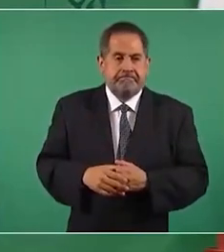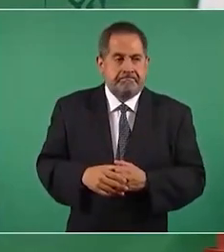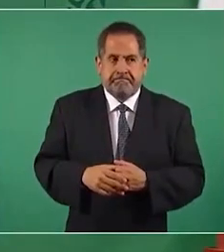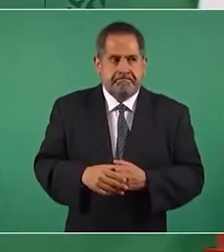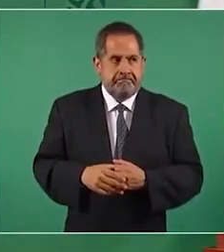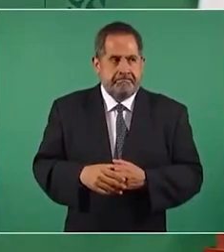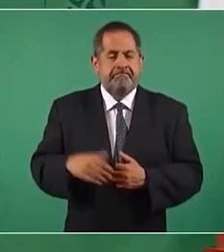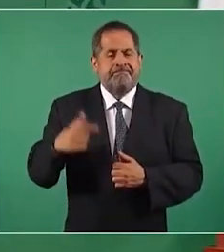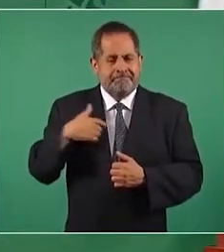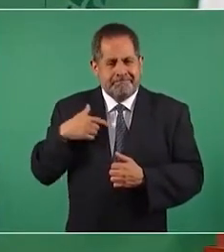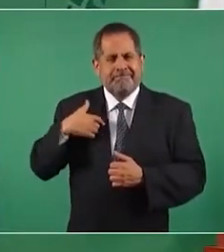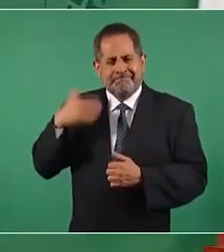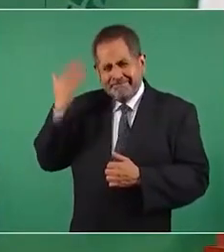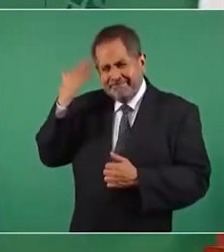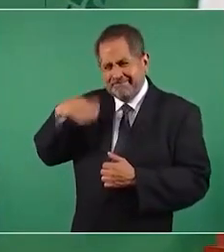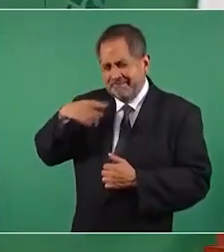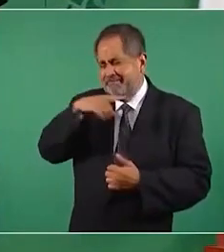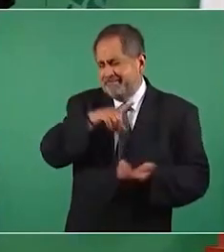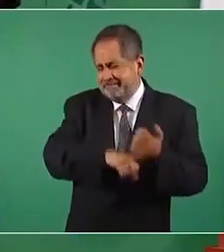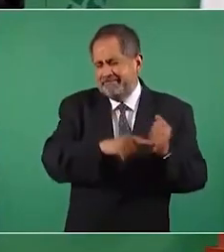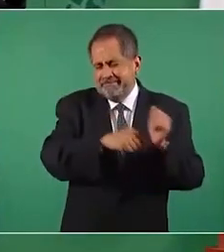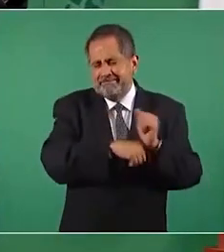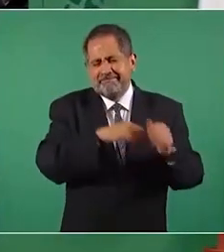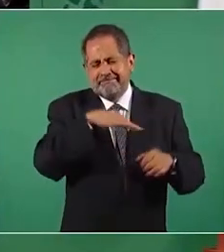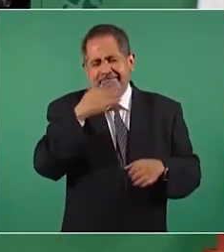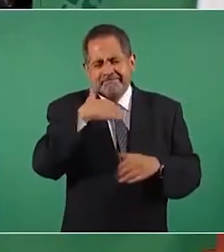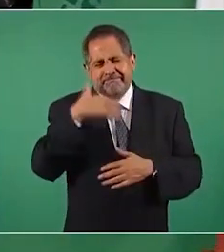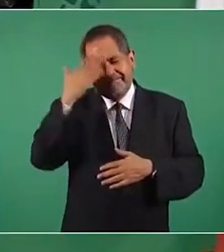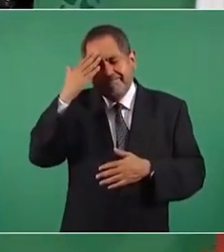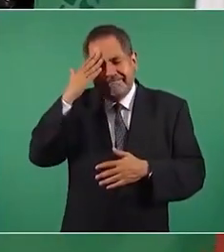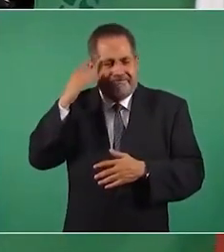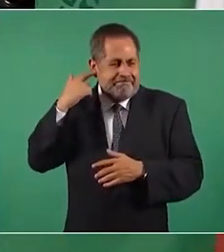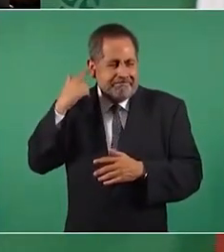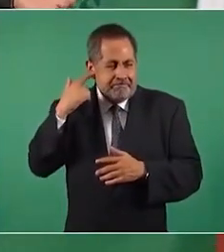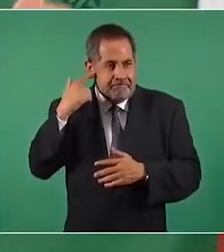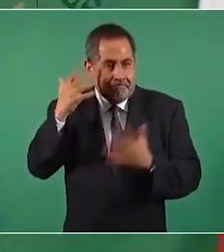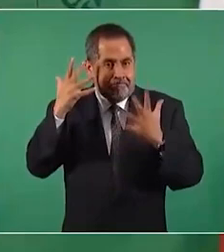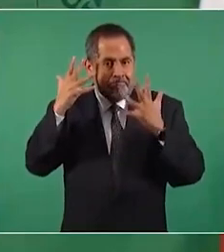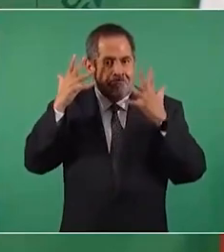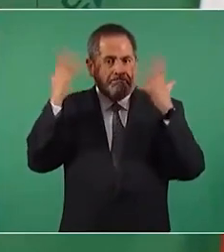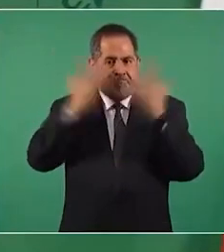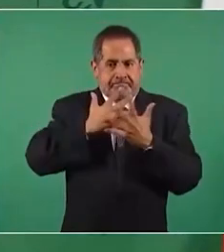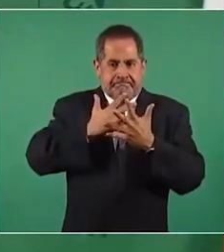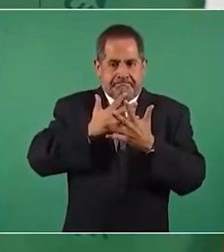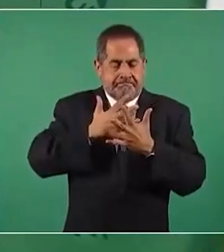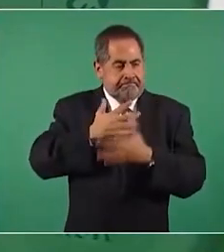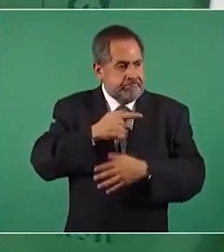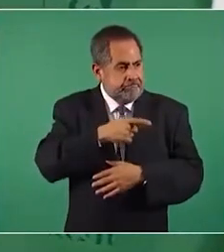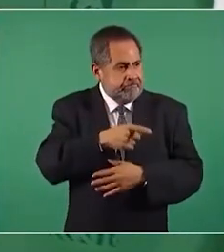aunque sabía que había corrupción, me quedé corto.